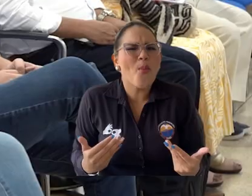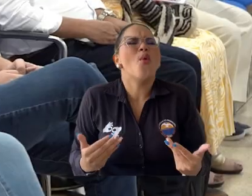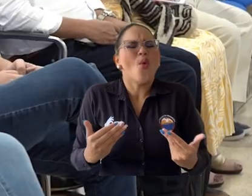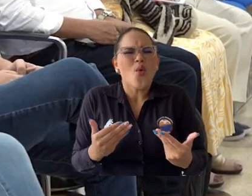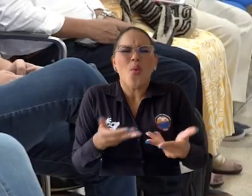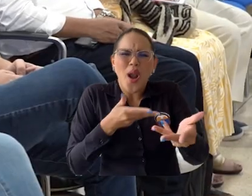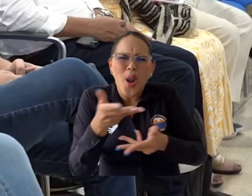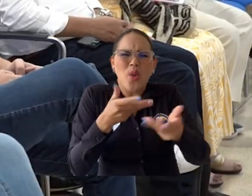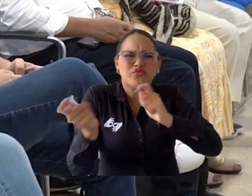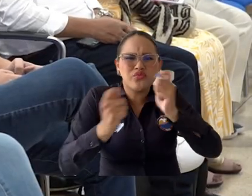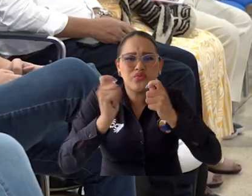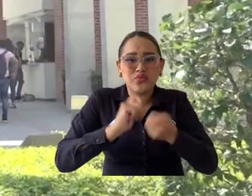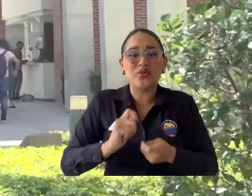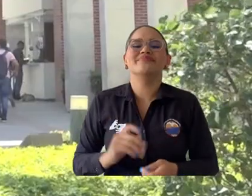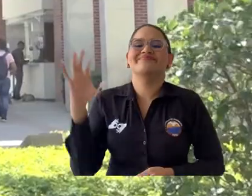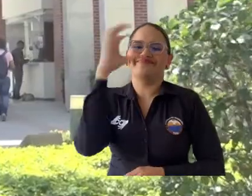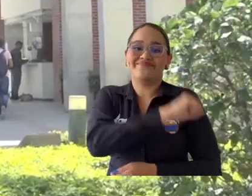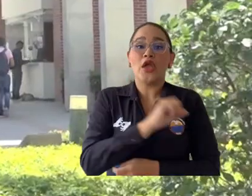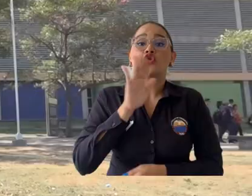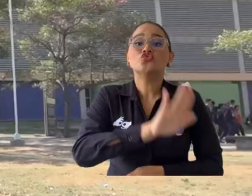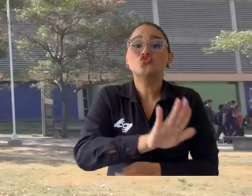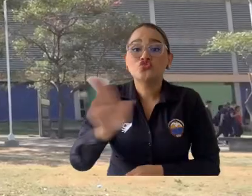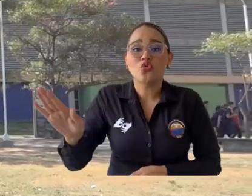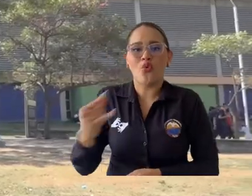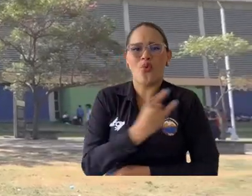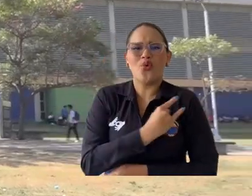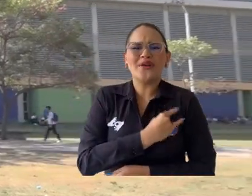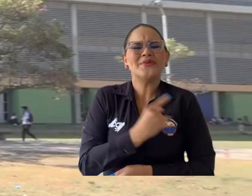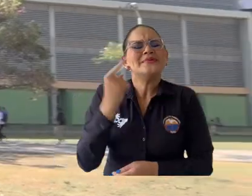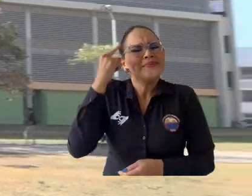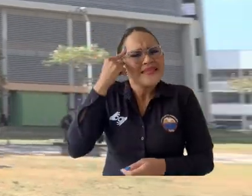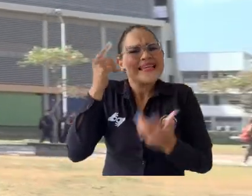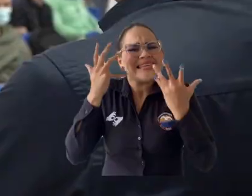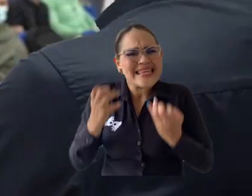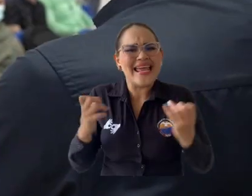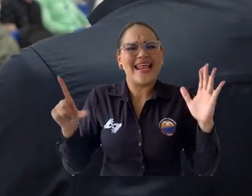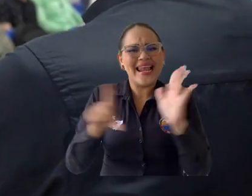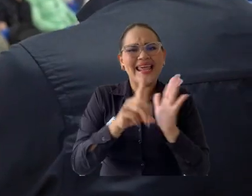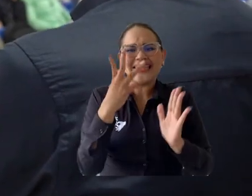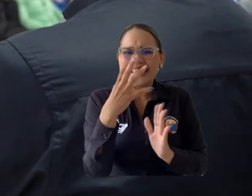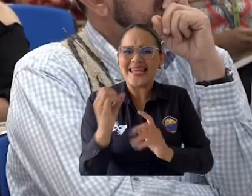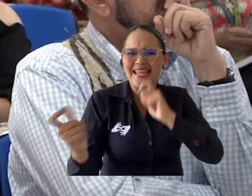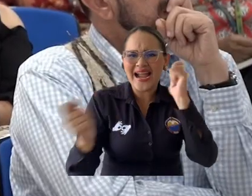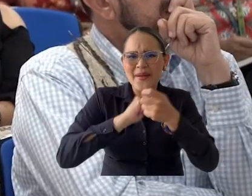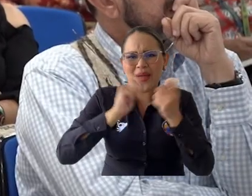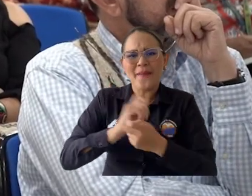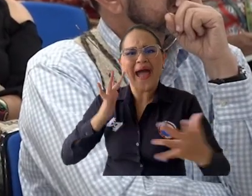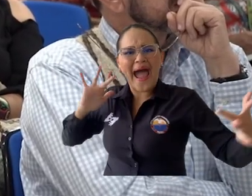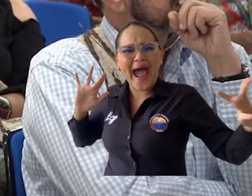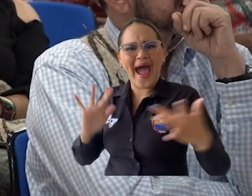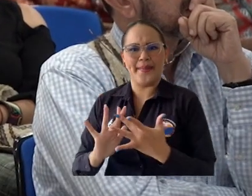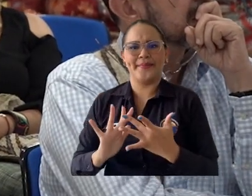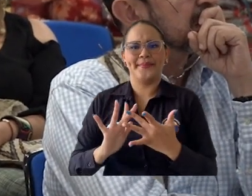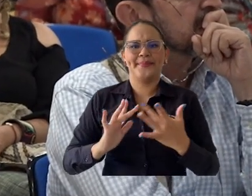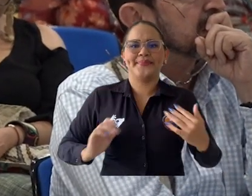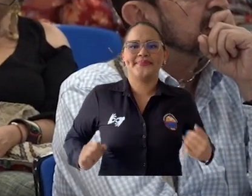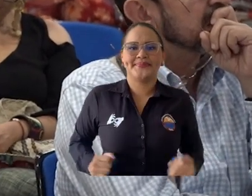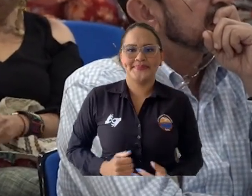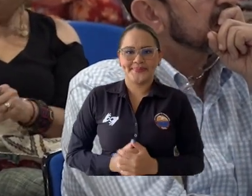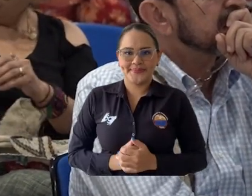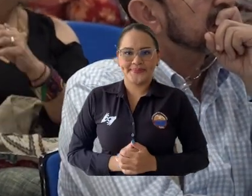socialización inicial. Desde las universidades esperan contar con una nueva versión que se ajuste a sus necesidades.